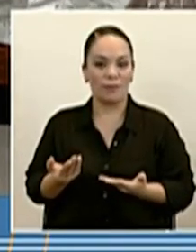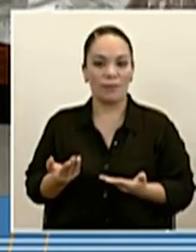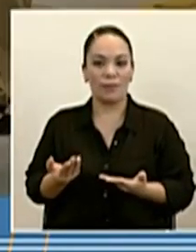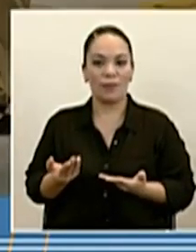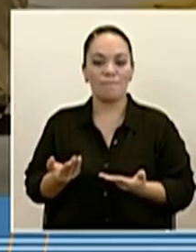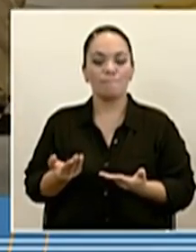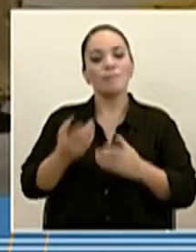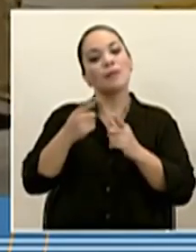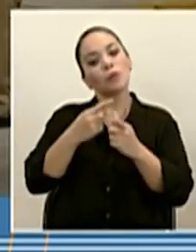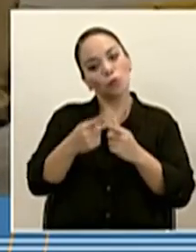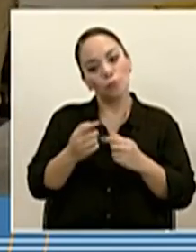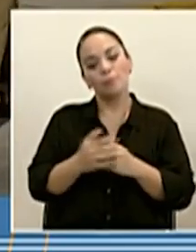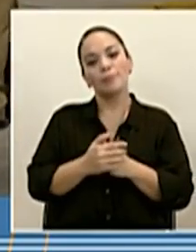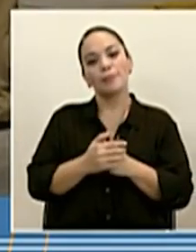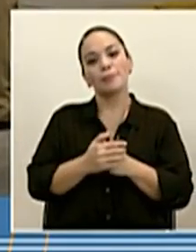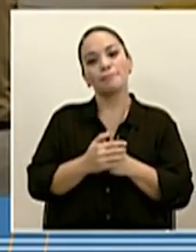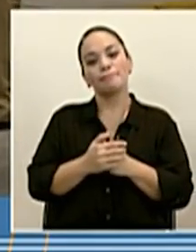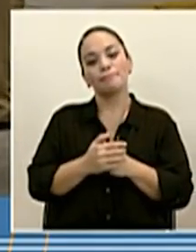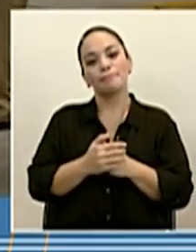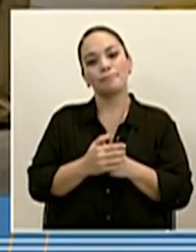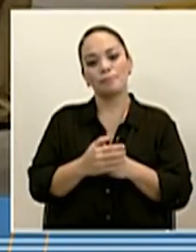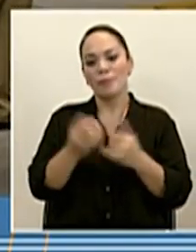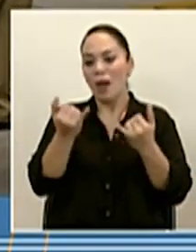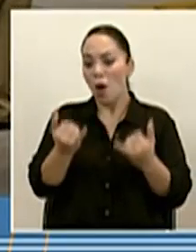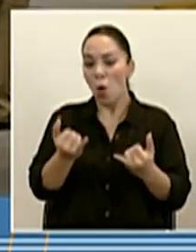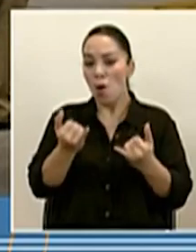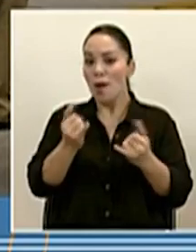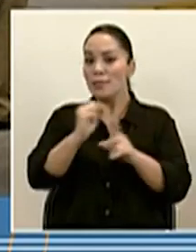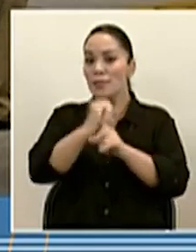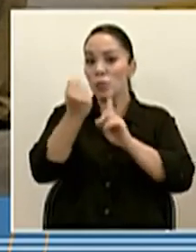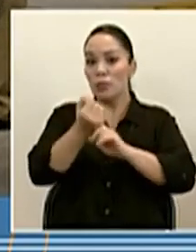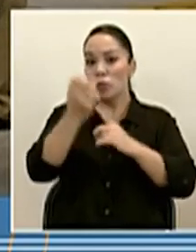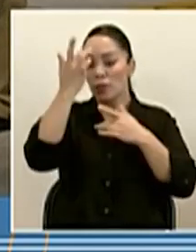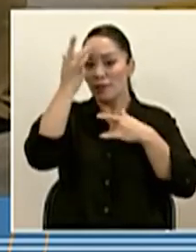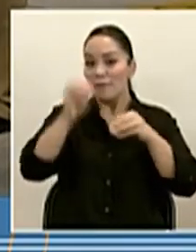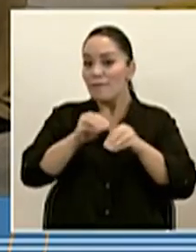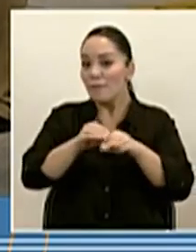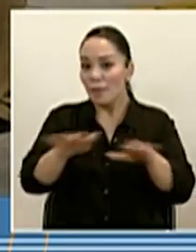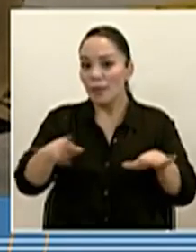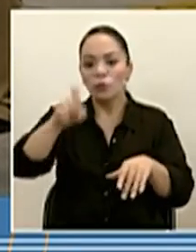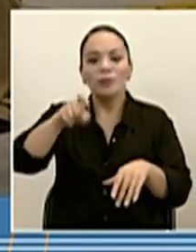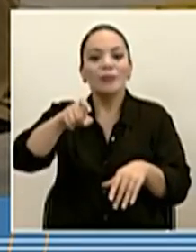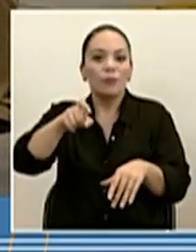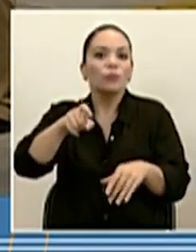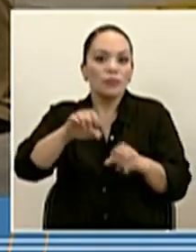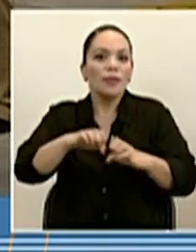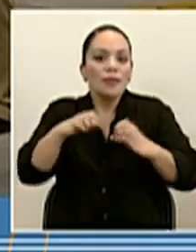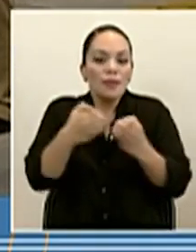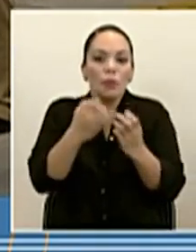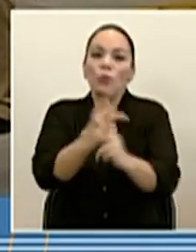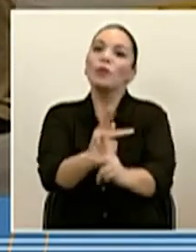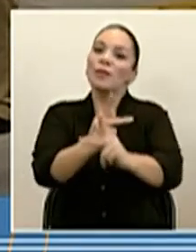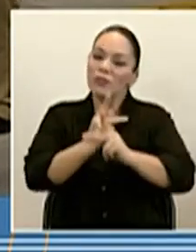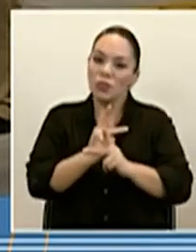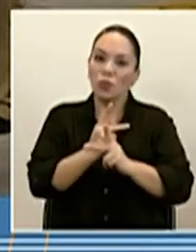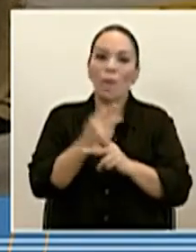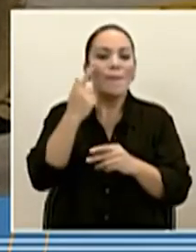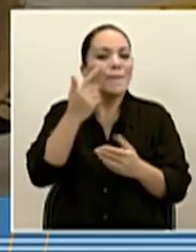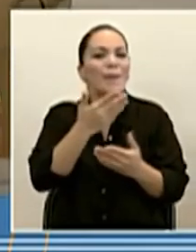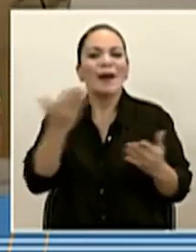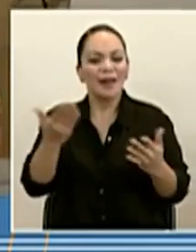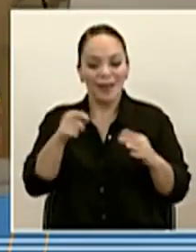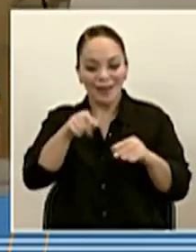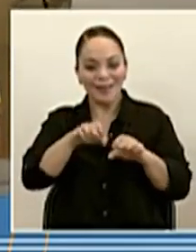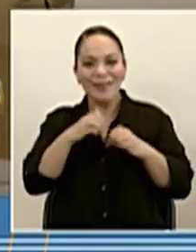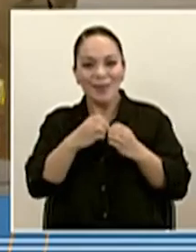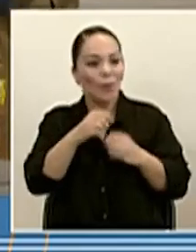Entonces, de nuevo, en una pandemia donde necesitamos el material de equipo de protección para proteger a los